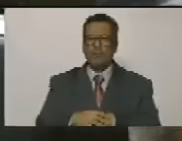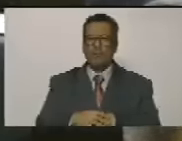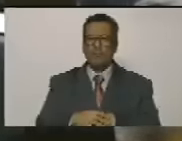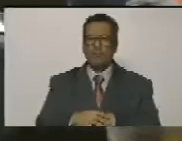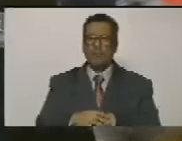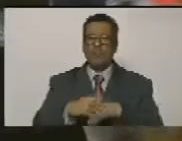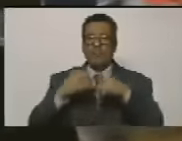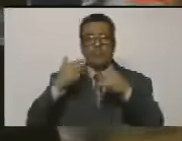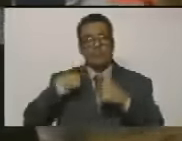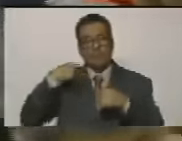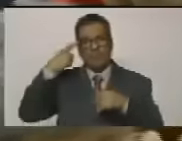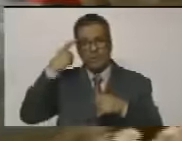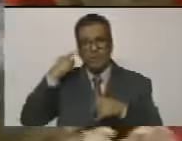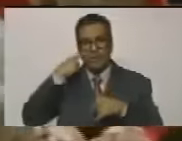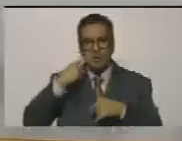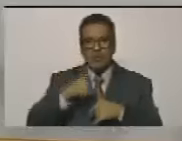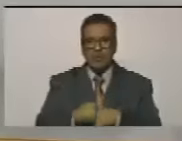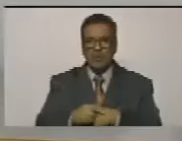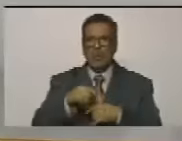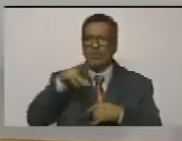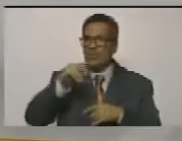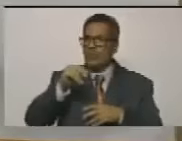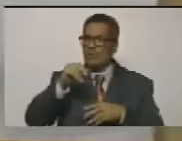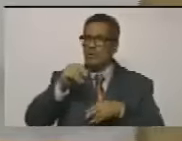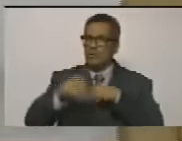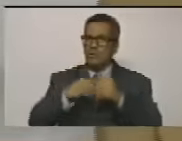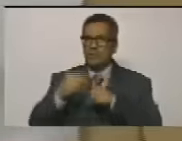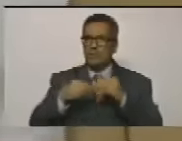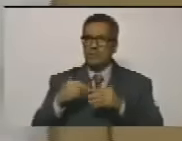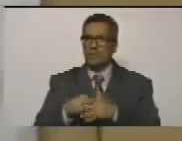ahora bien si no lo cumplen